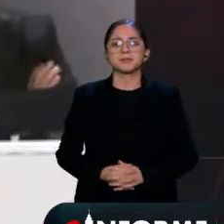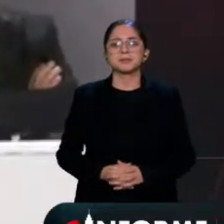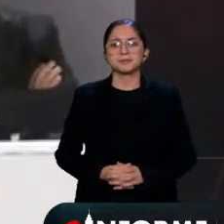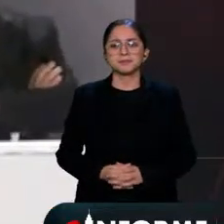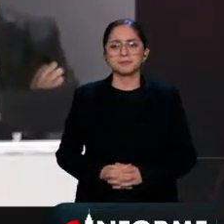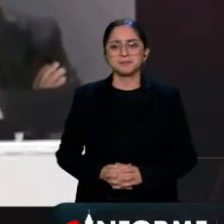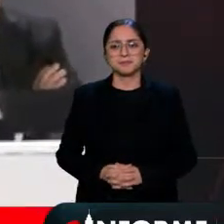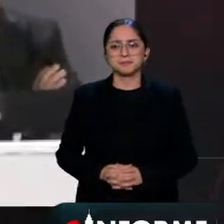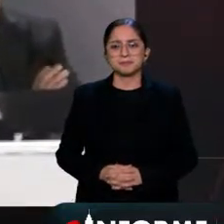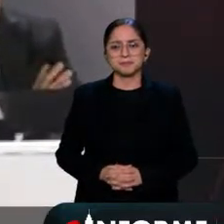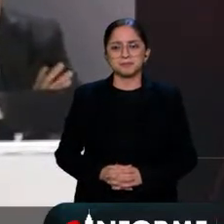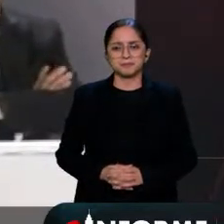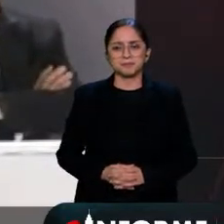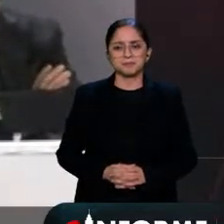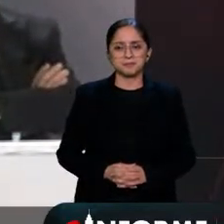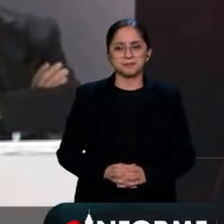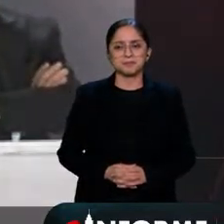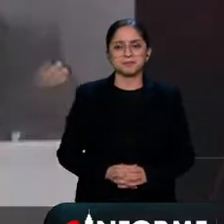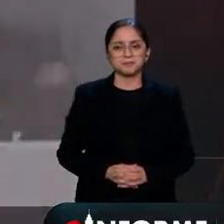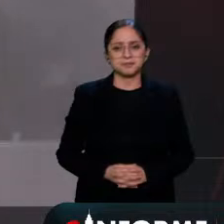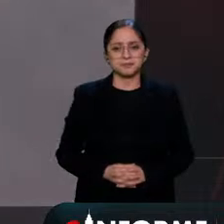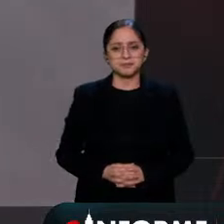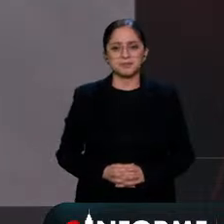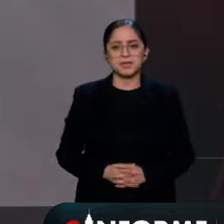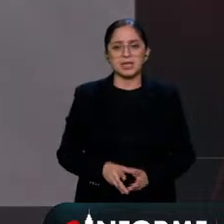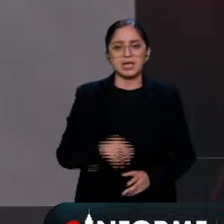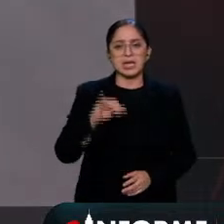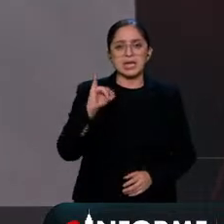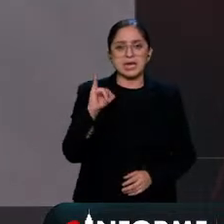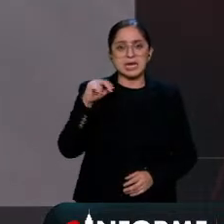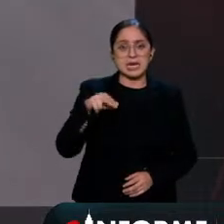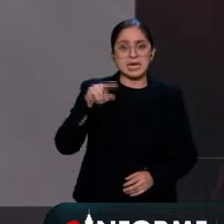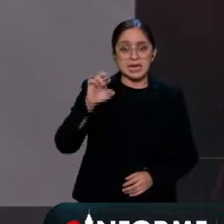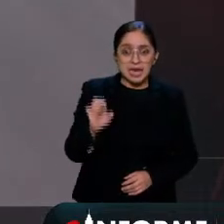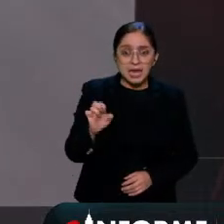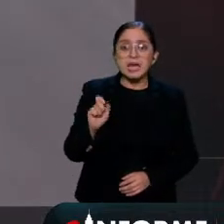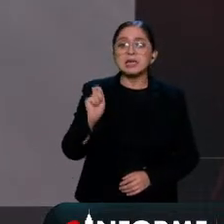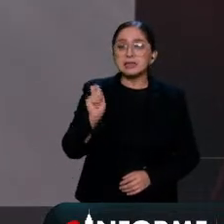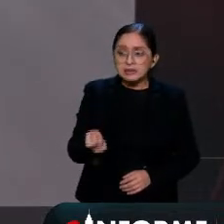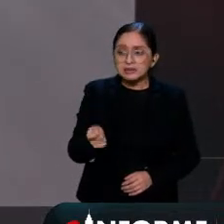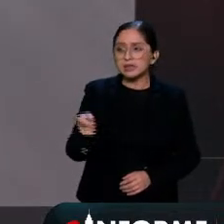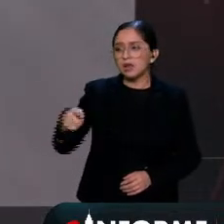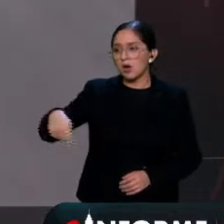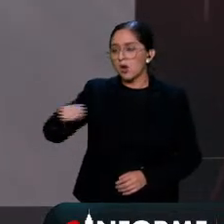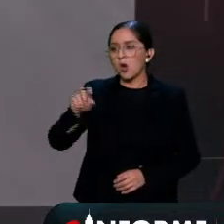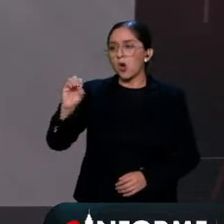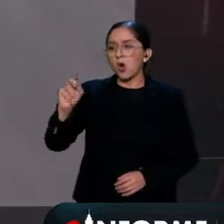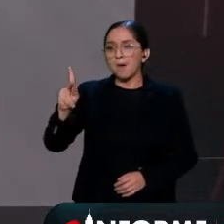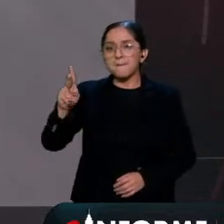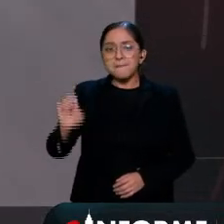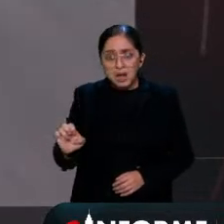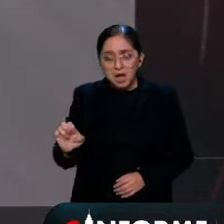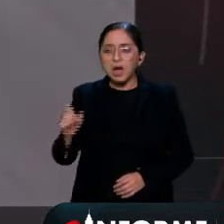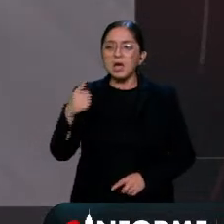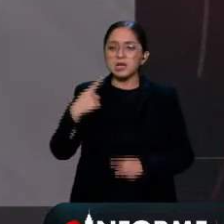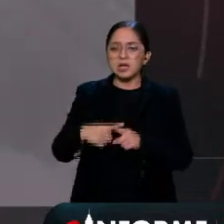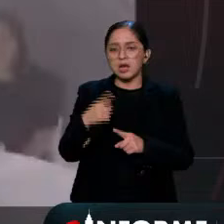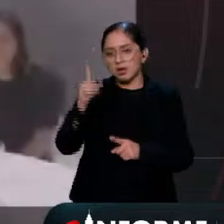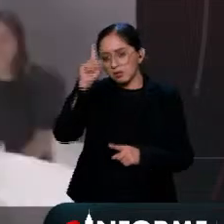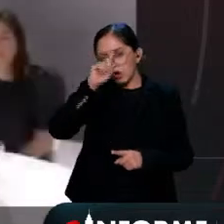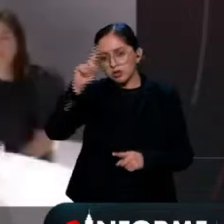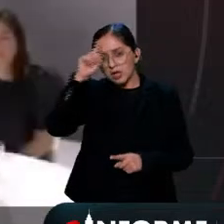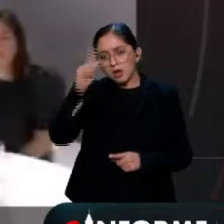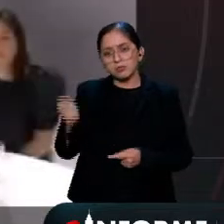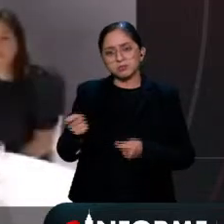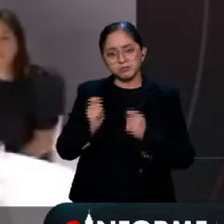Y a nivel OPLES, pues es el propio INE quienes nos designan consejeras y consejeros. Me parece que al menos,